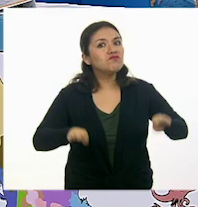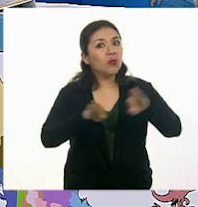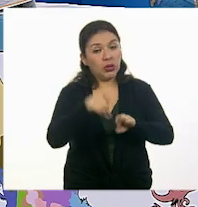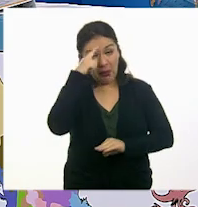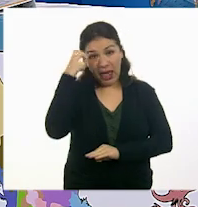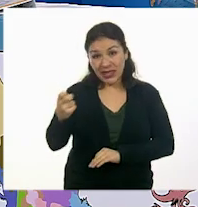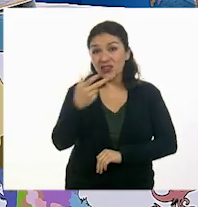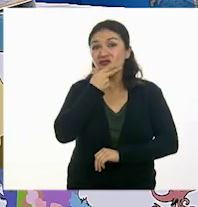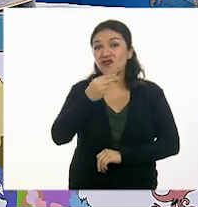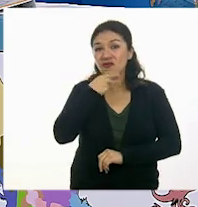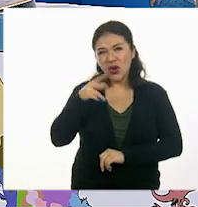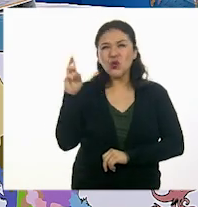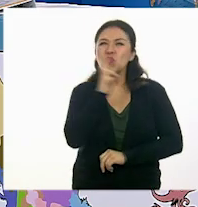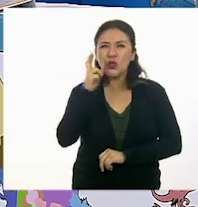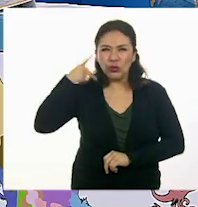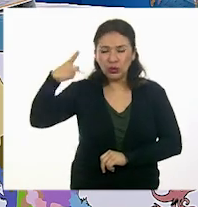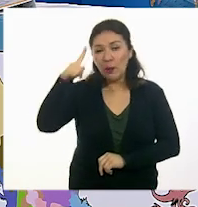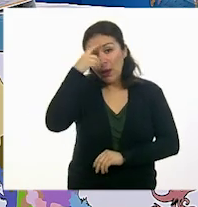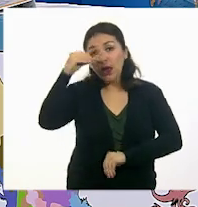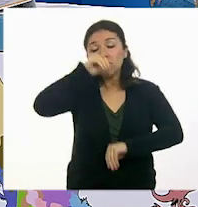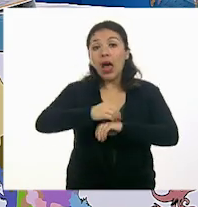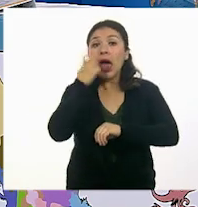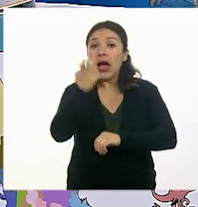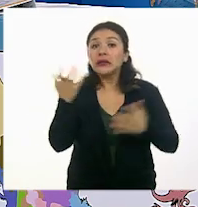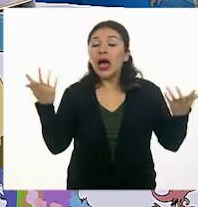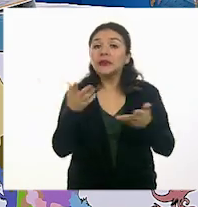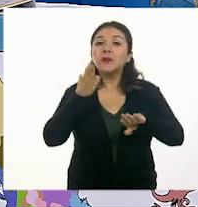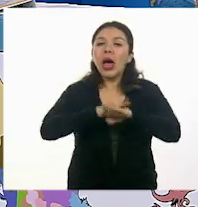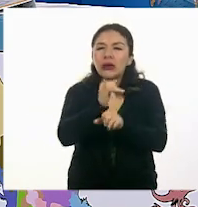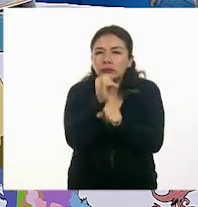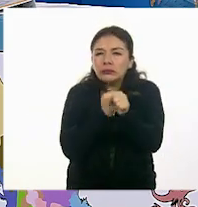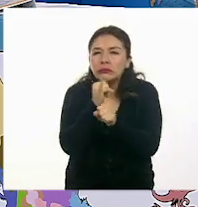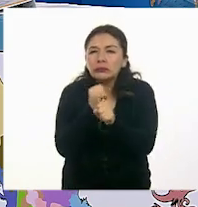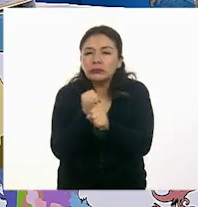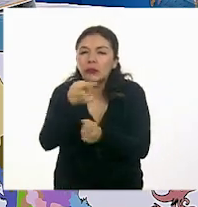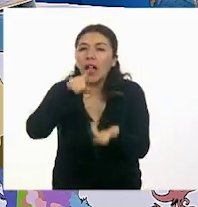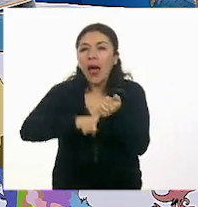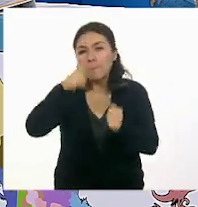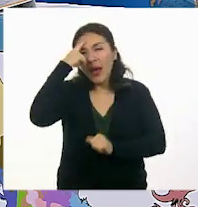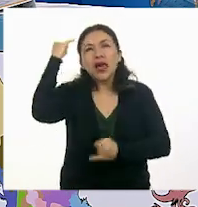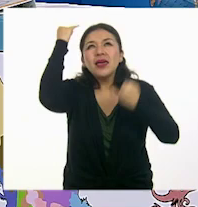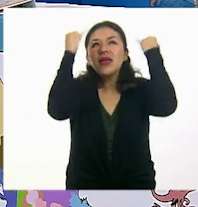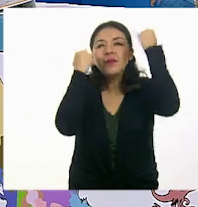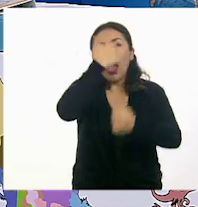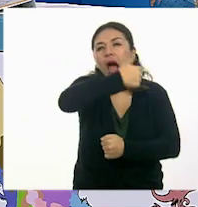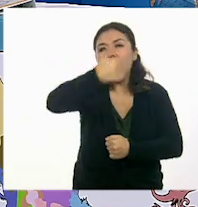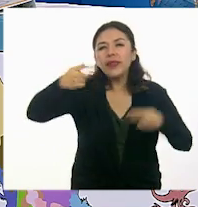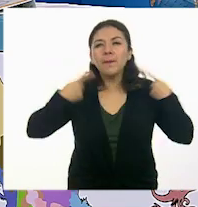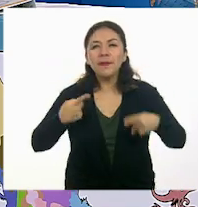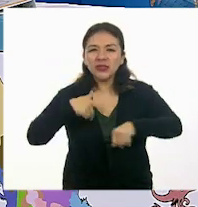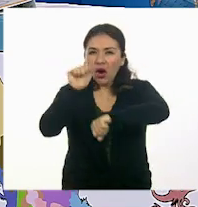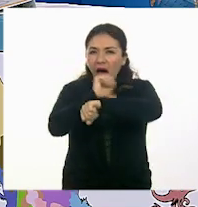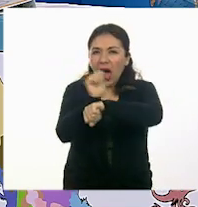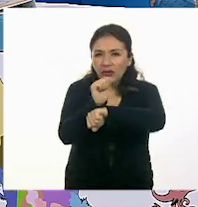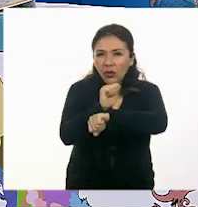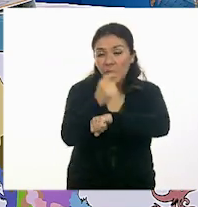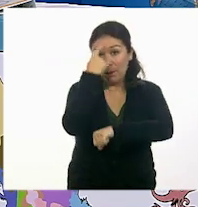Stanislavski y es la base para el descubrimiento e investigación dentro de la imaginación de cada actor para que con él,